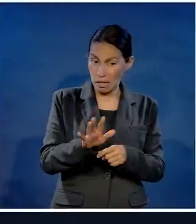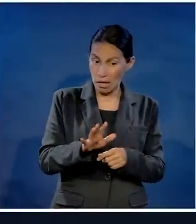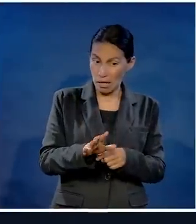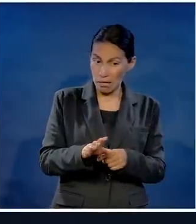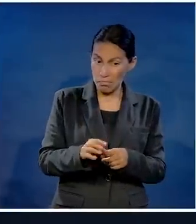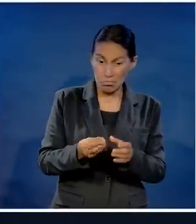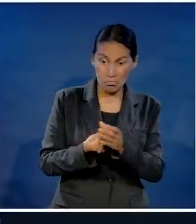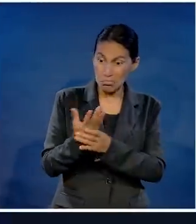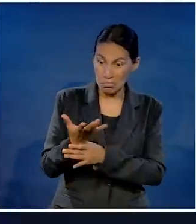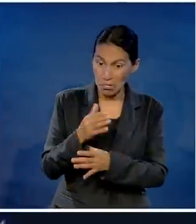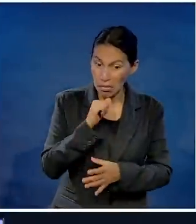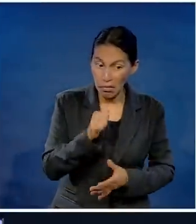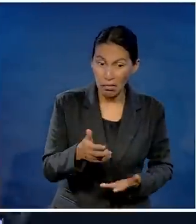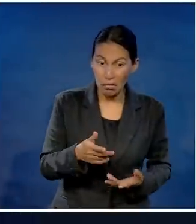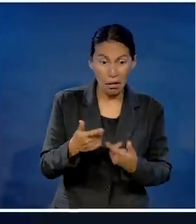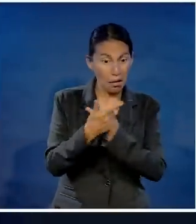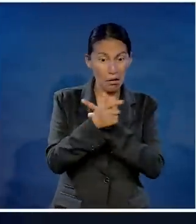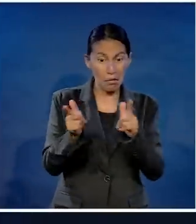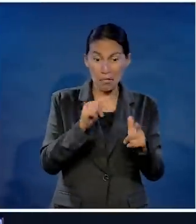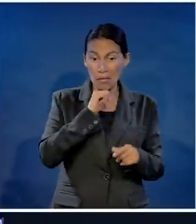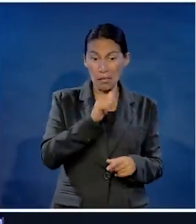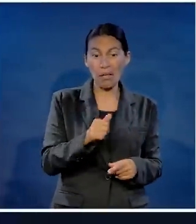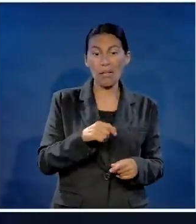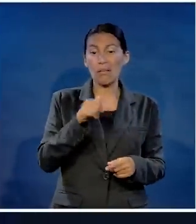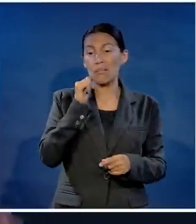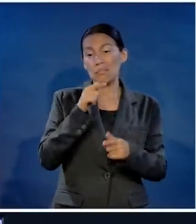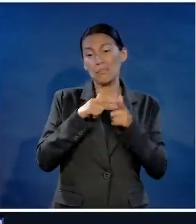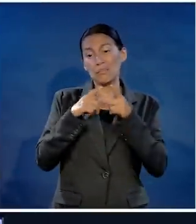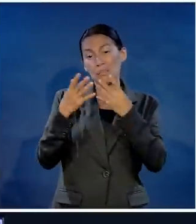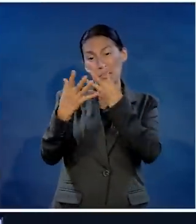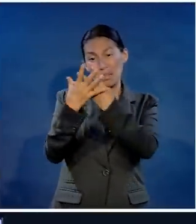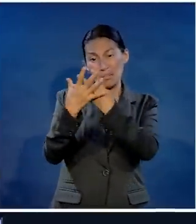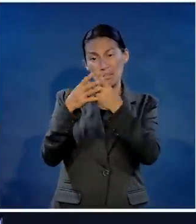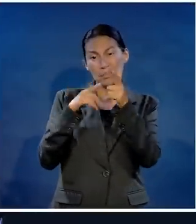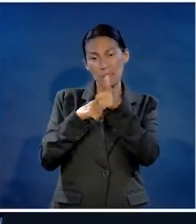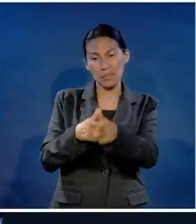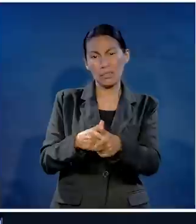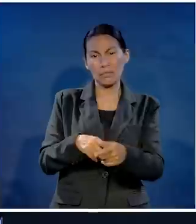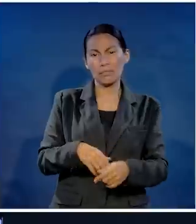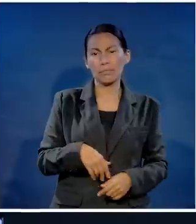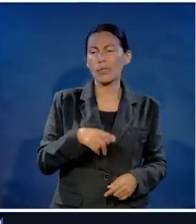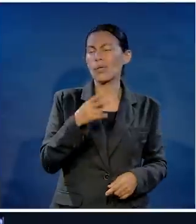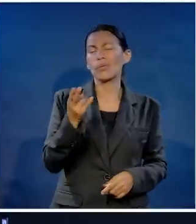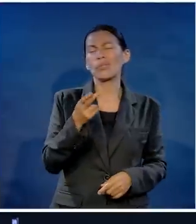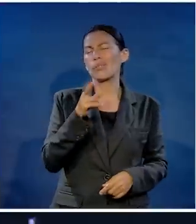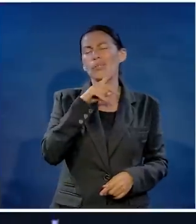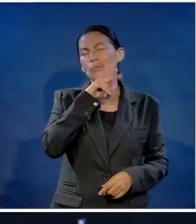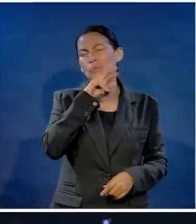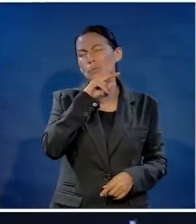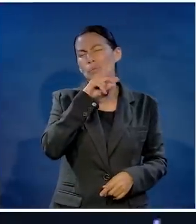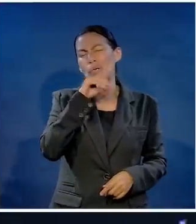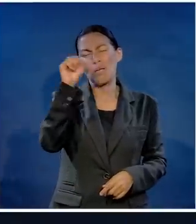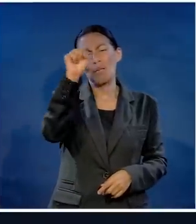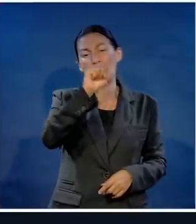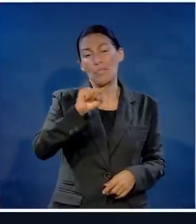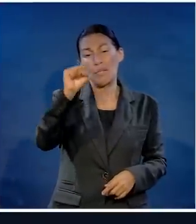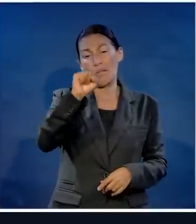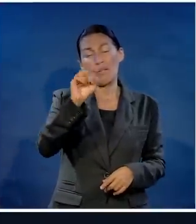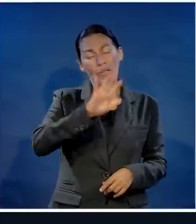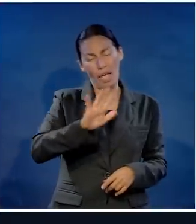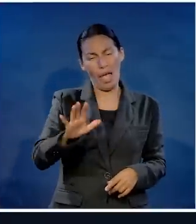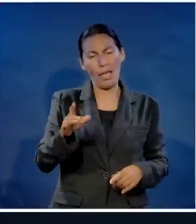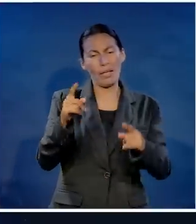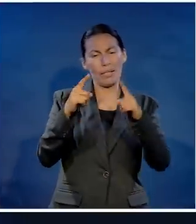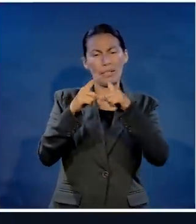van cuatro días y no sale. Es que así es esto, es un montón de movimiento, pero mire, ya estamos moviendo, ya usted, yo creo que para el fin de semana ya está